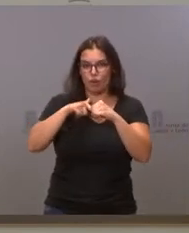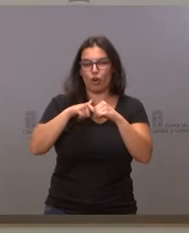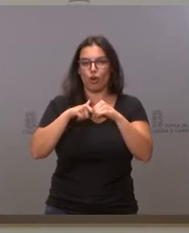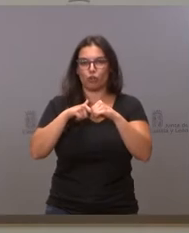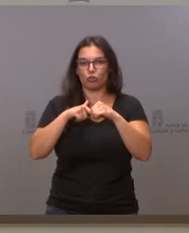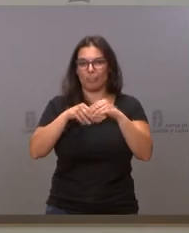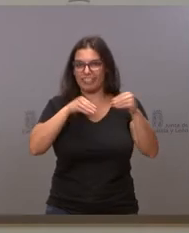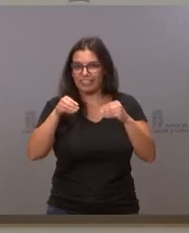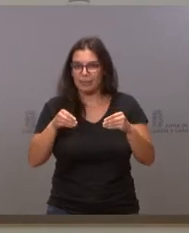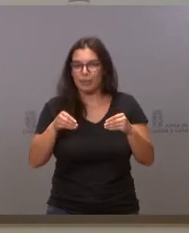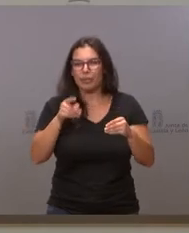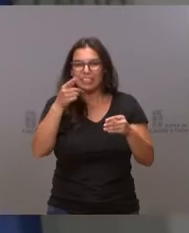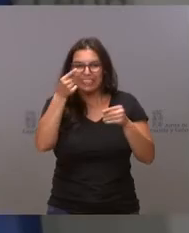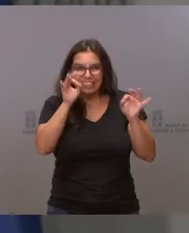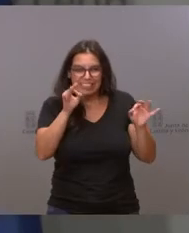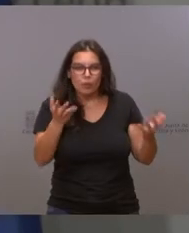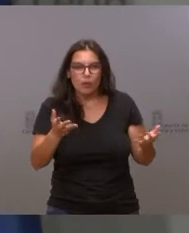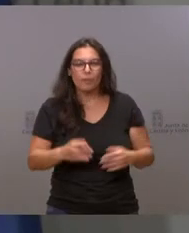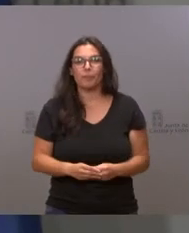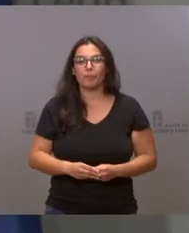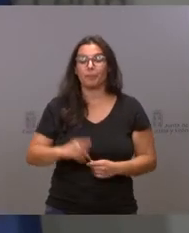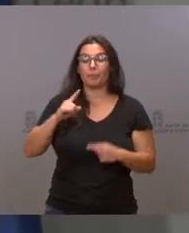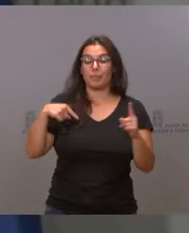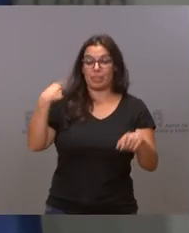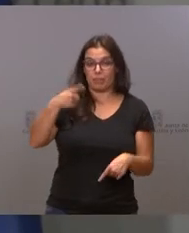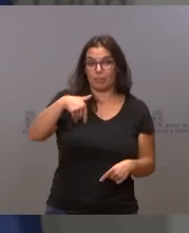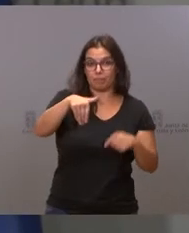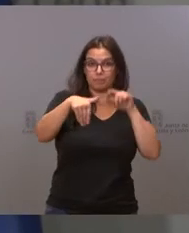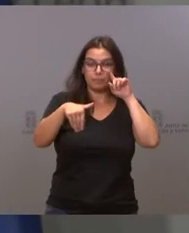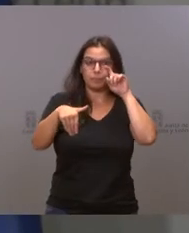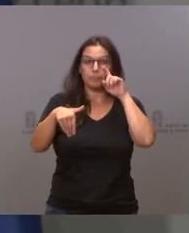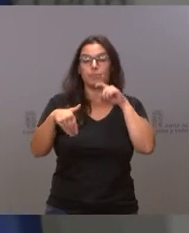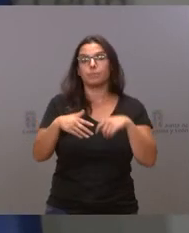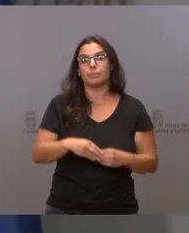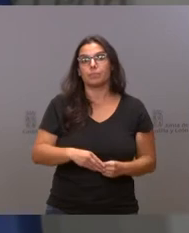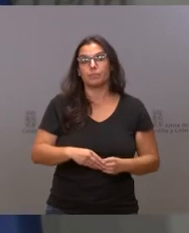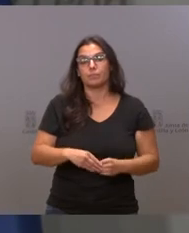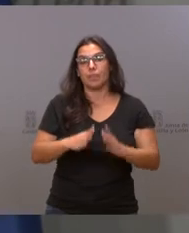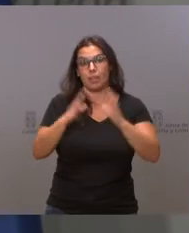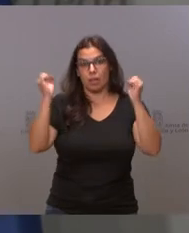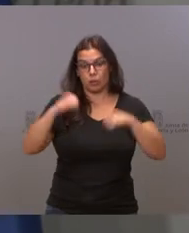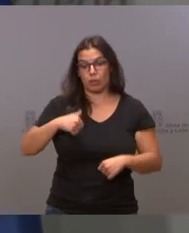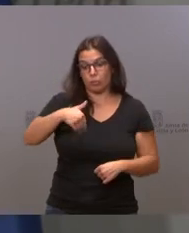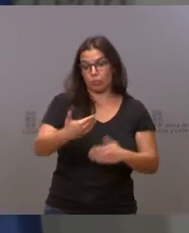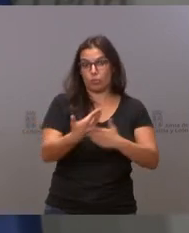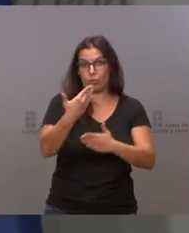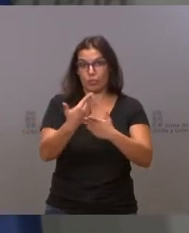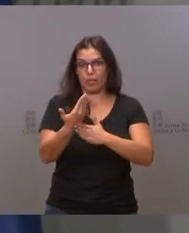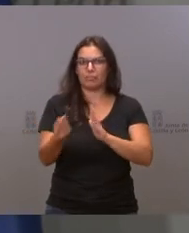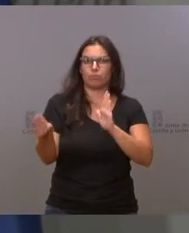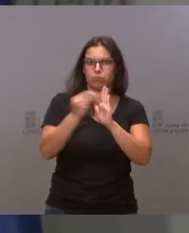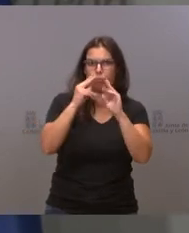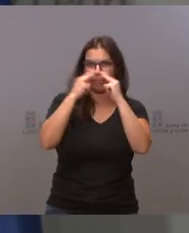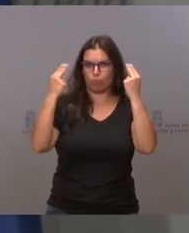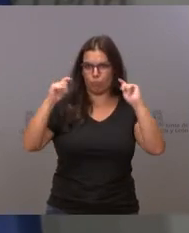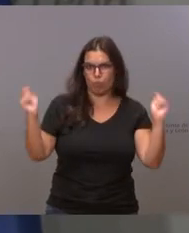explicitarlo un poco más. Vamos a publicarlo en el acuerdo, insisto, que se va a publicar en los próximos días. Pero lo